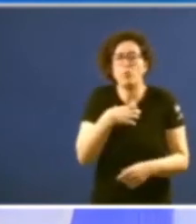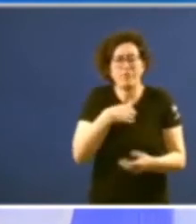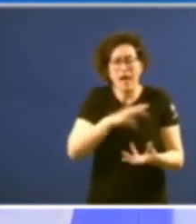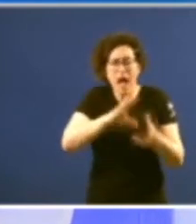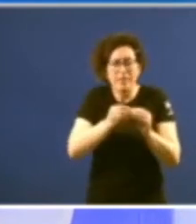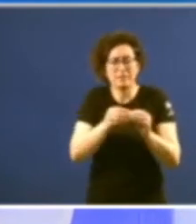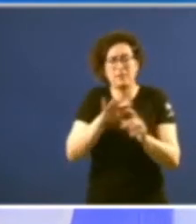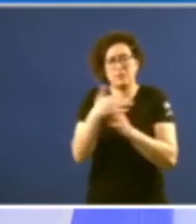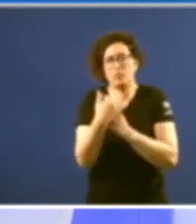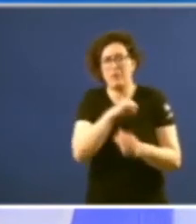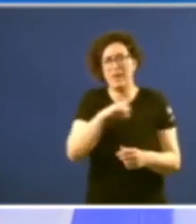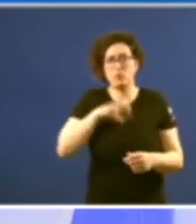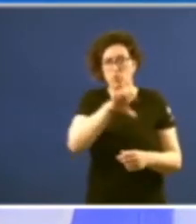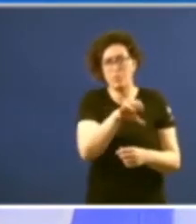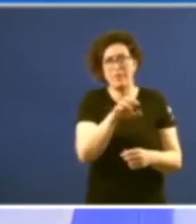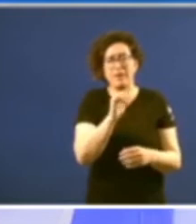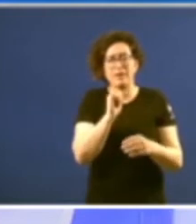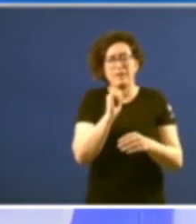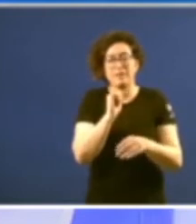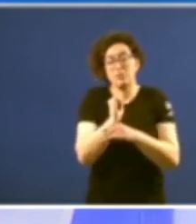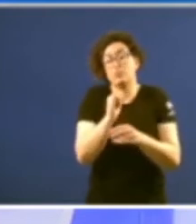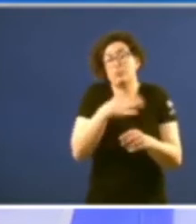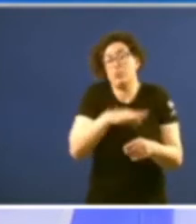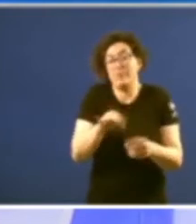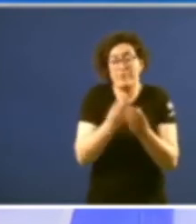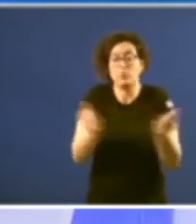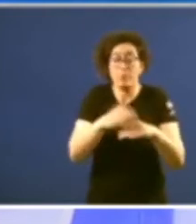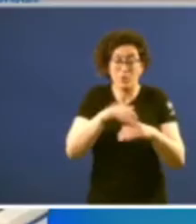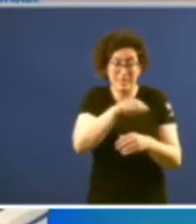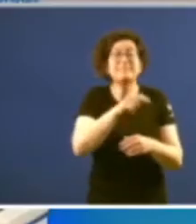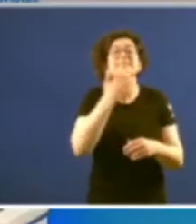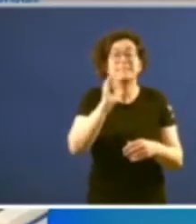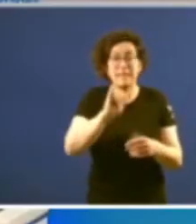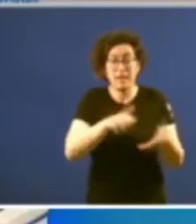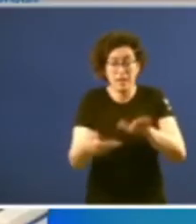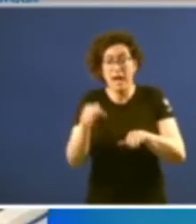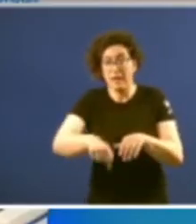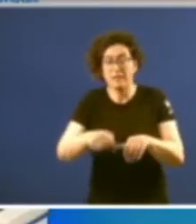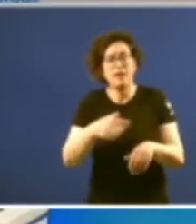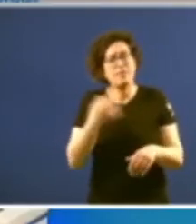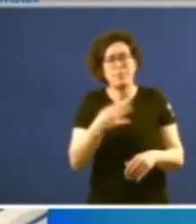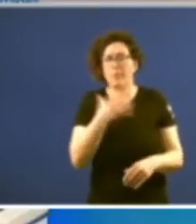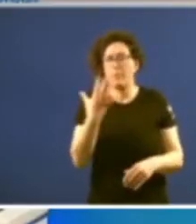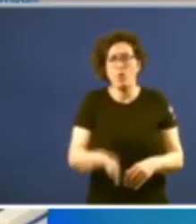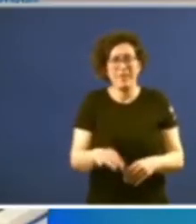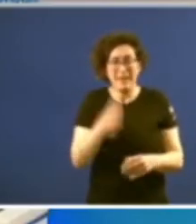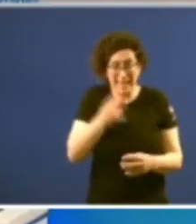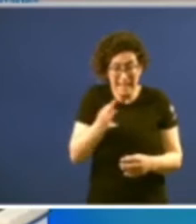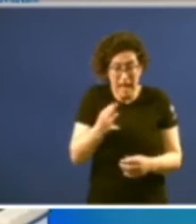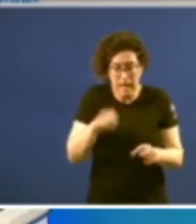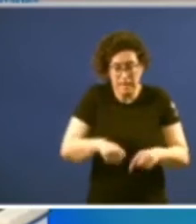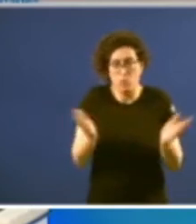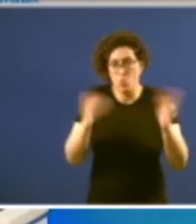autonómico a institución da disolución porque a súa aplicación exixía un poder arbitral inexistente na comunidade